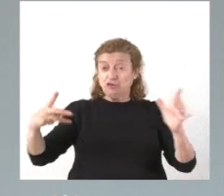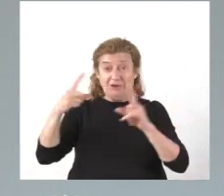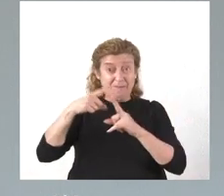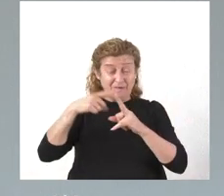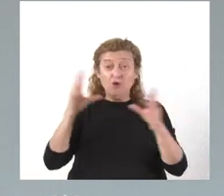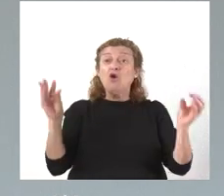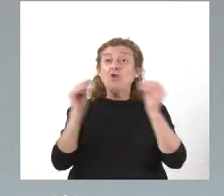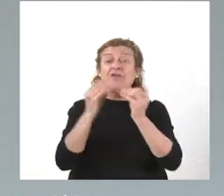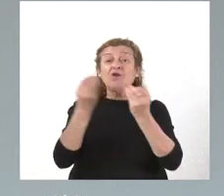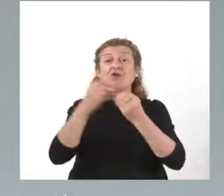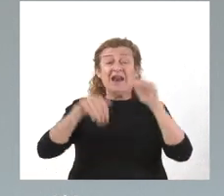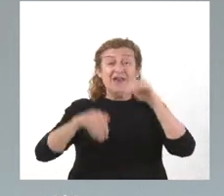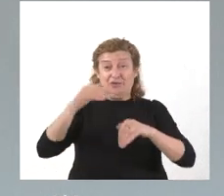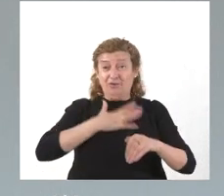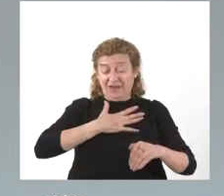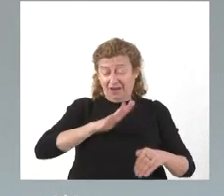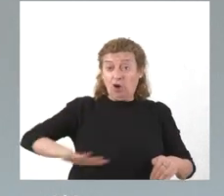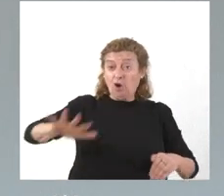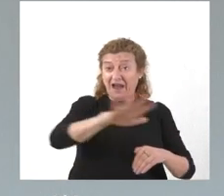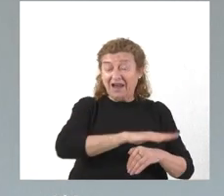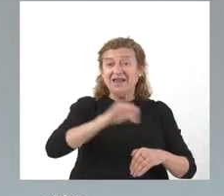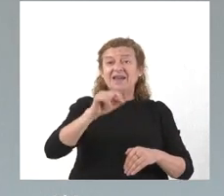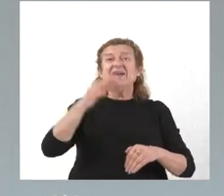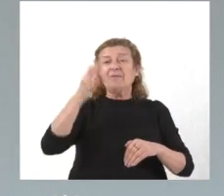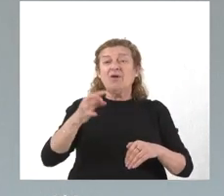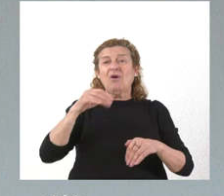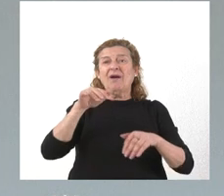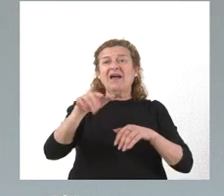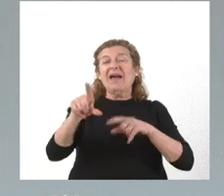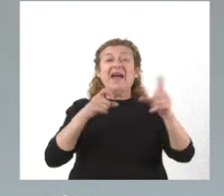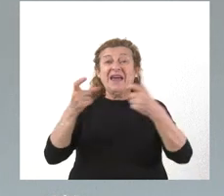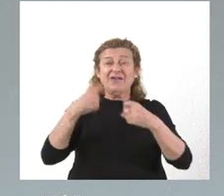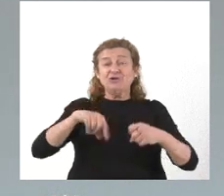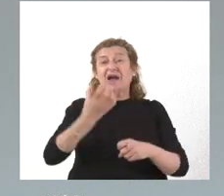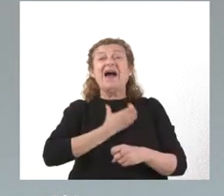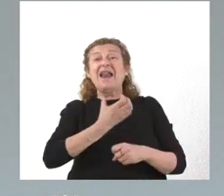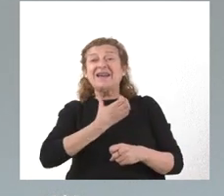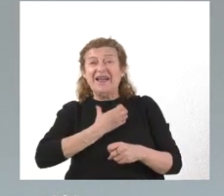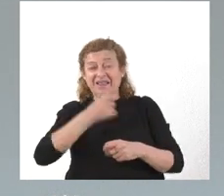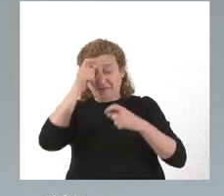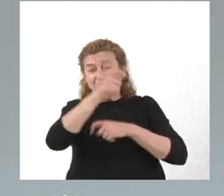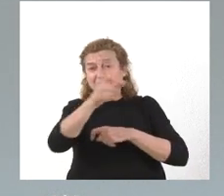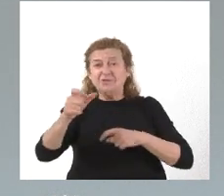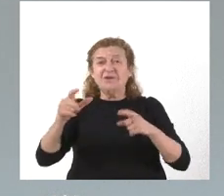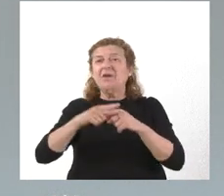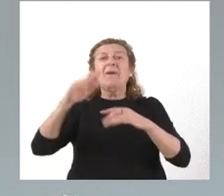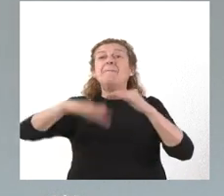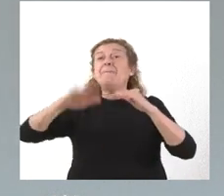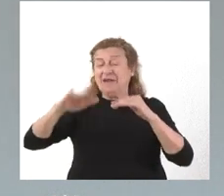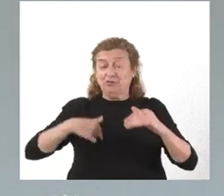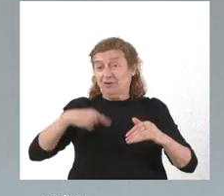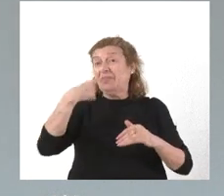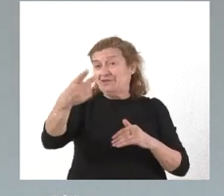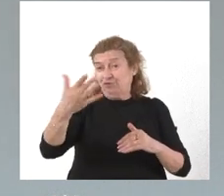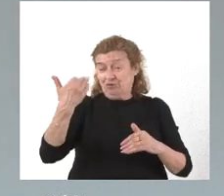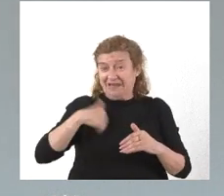coincidiendo con las elecciones locales, y van a resultar elegidos nuestros alcaldes pedáneos en las entidades locales menores a las que me acabo